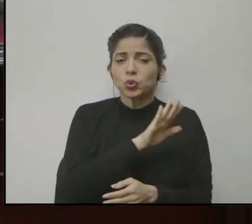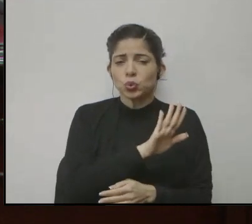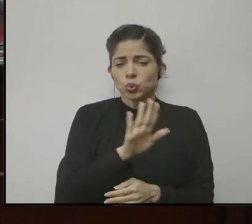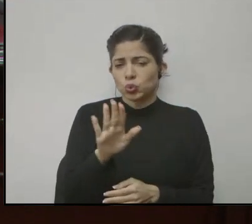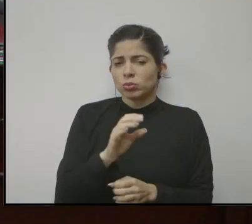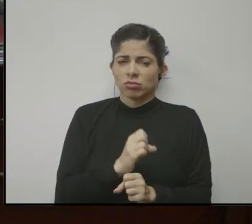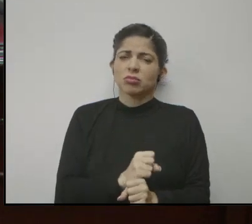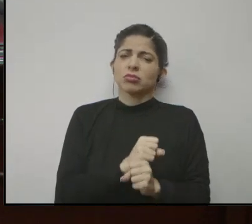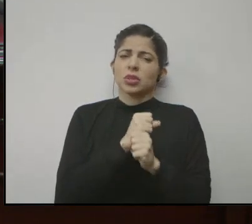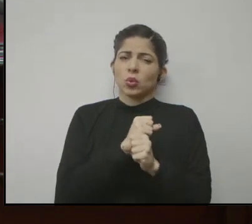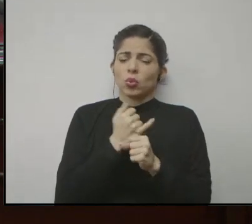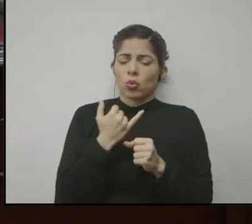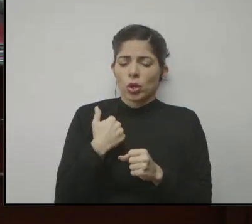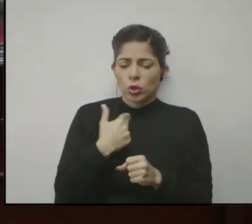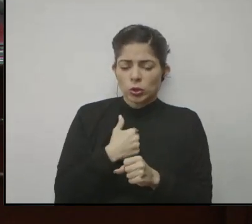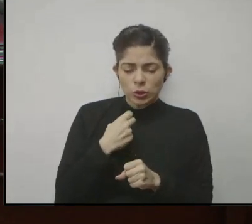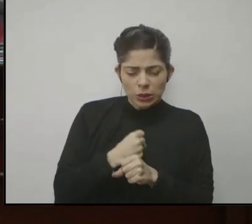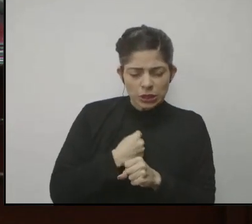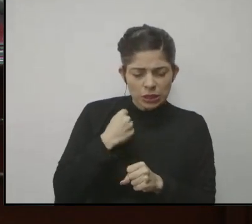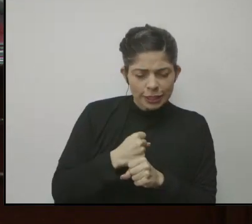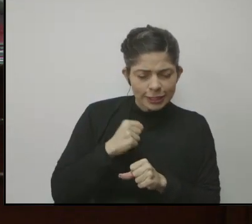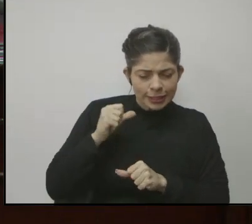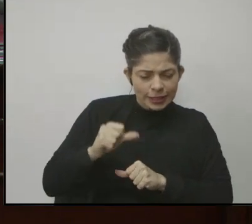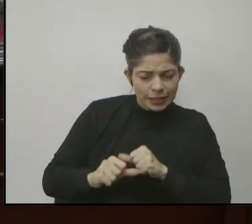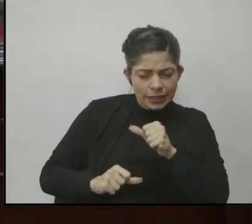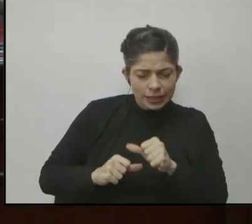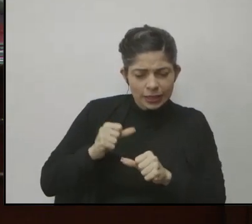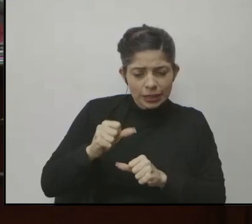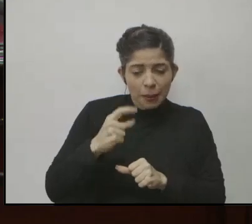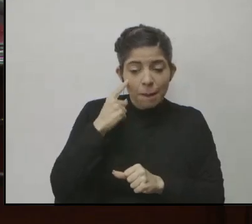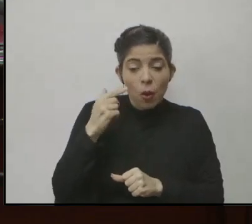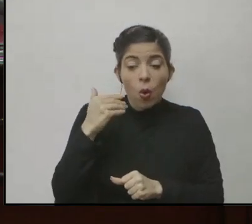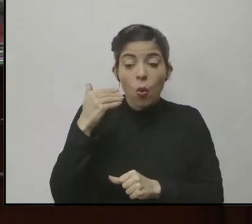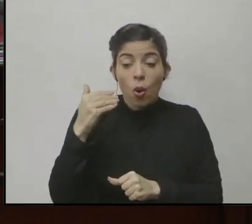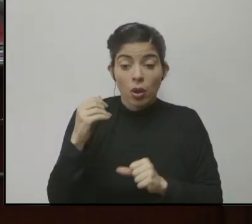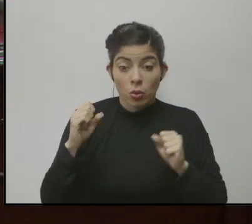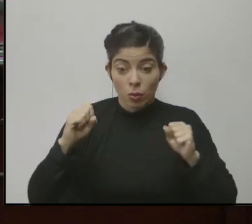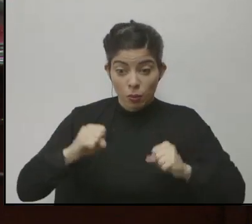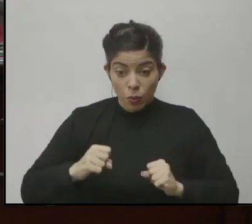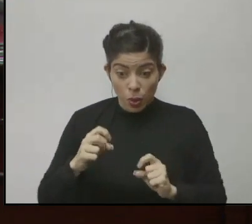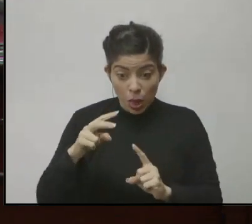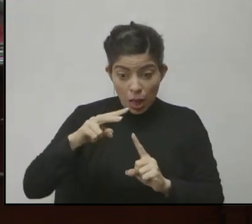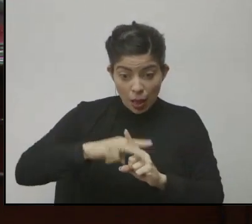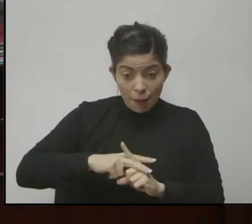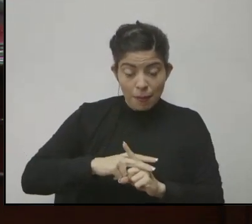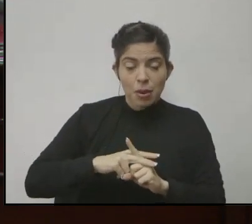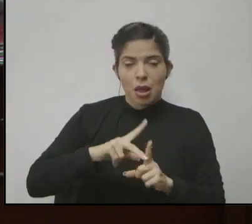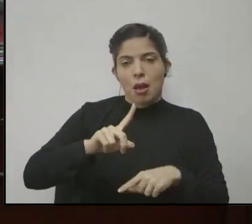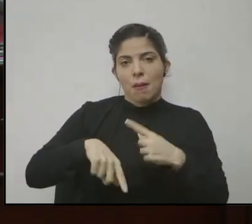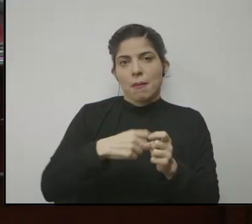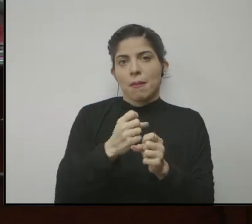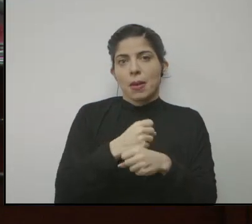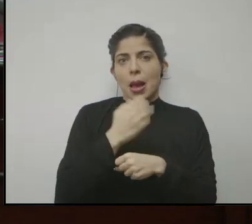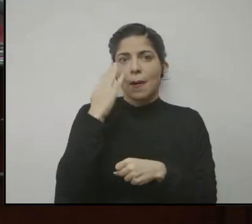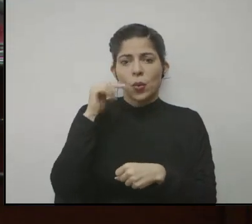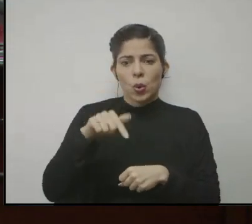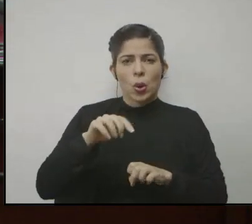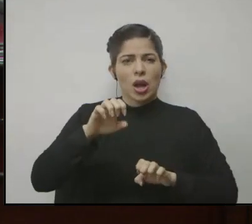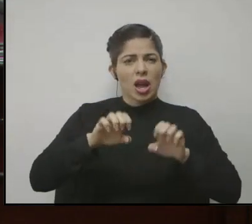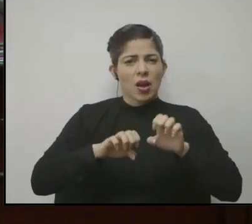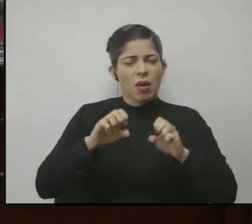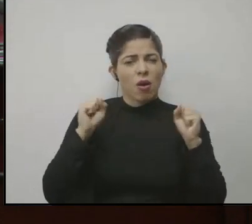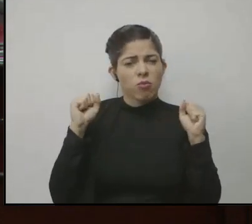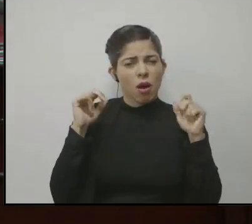toda certeza de que estamos haciendo los mayores esfuerzos para que en el momento que podamos aplicarlas, las vamos a aplicar porque son pruebas donde hay una gran